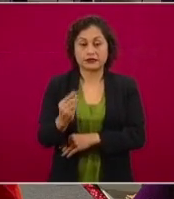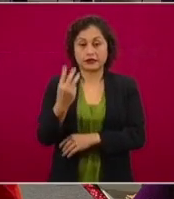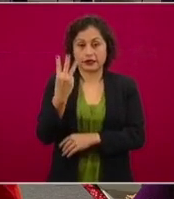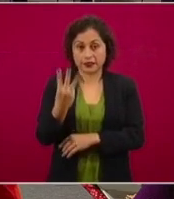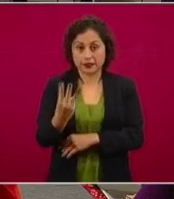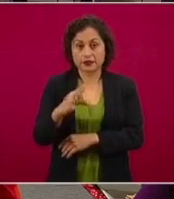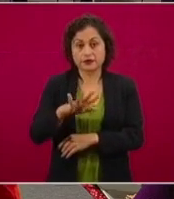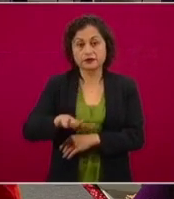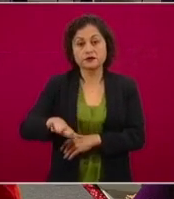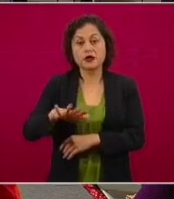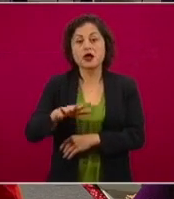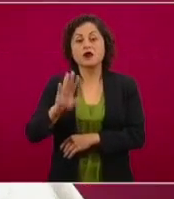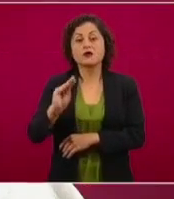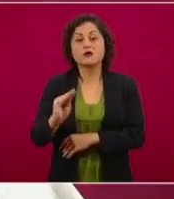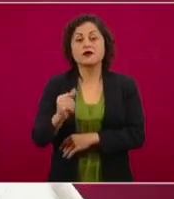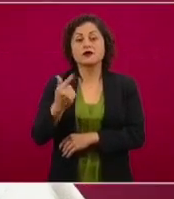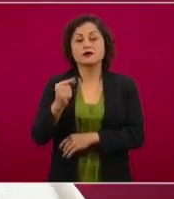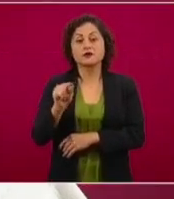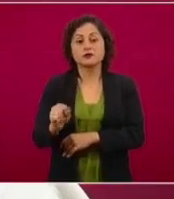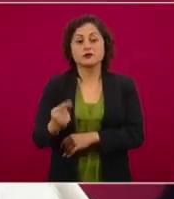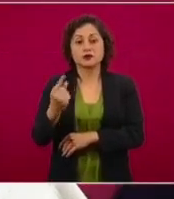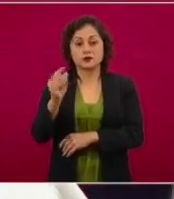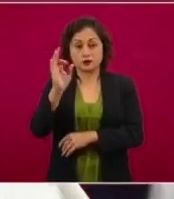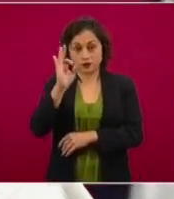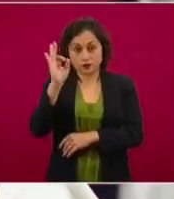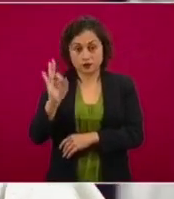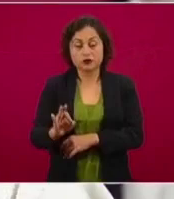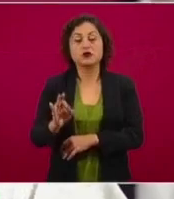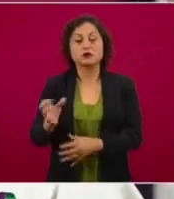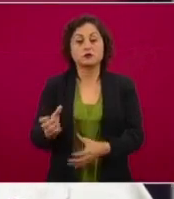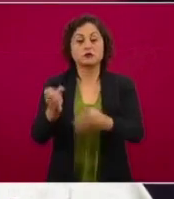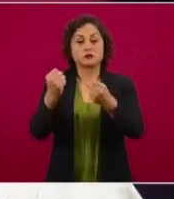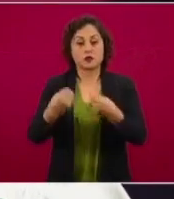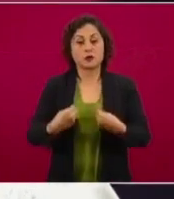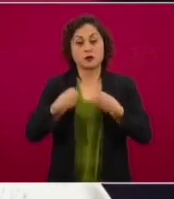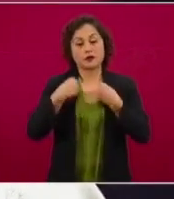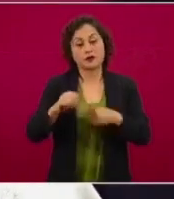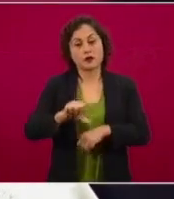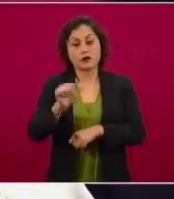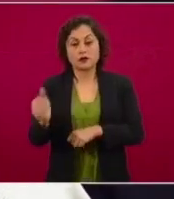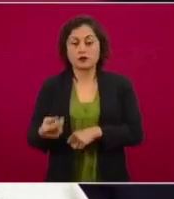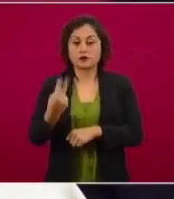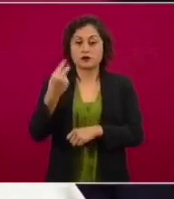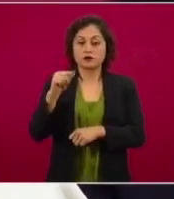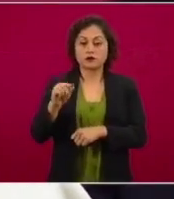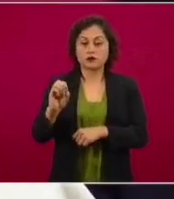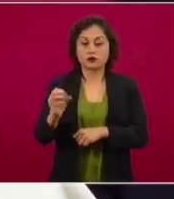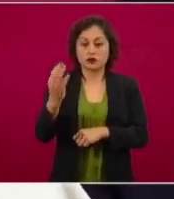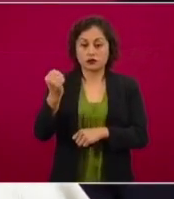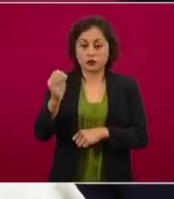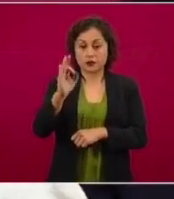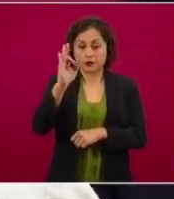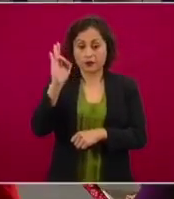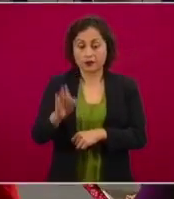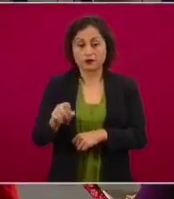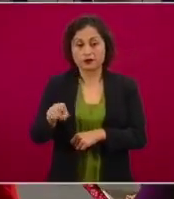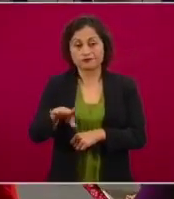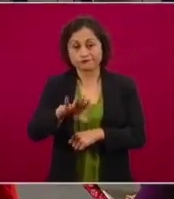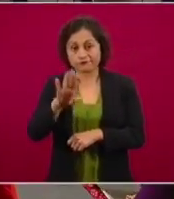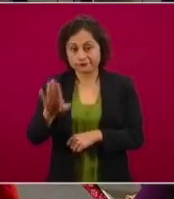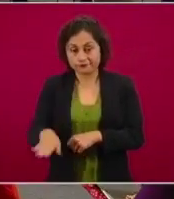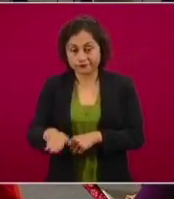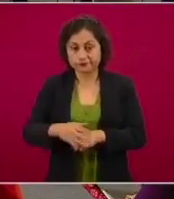cual 97.91 por ciento ha sido con vida y 2.09 por ciento sin vida.